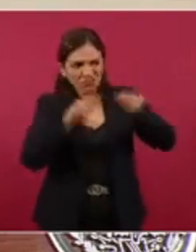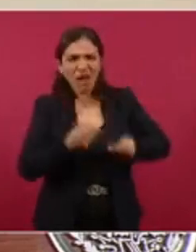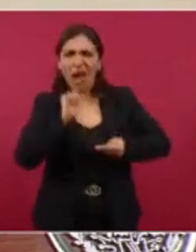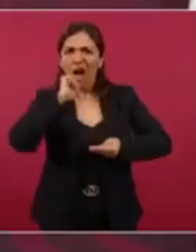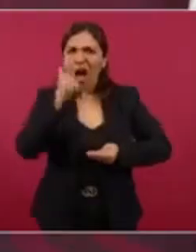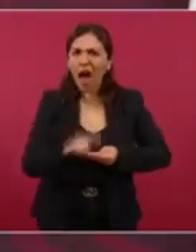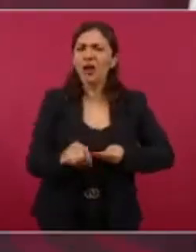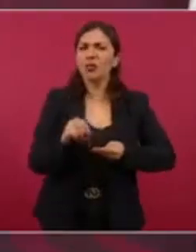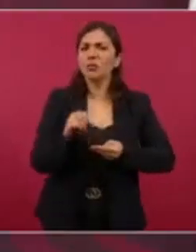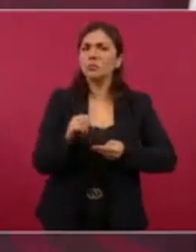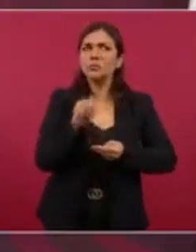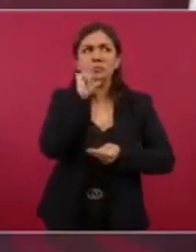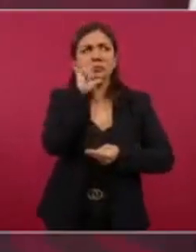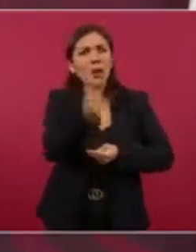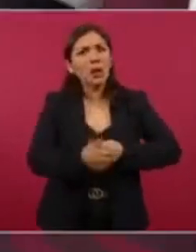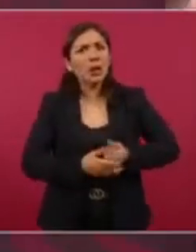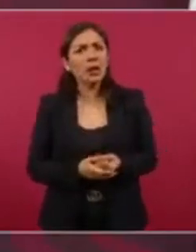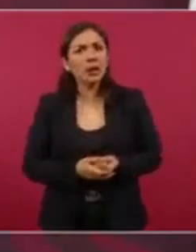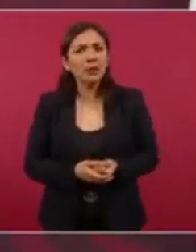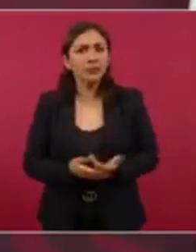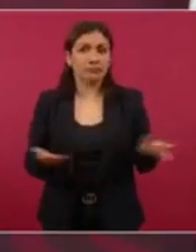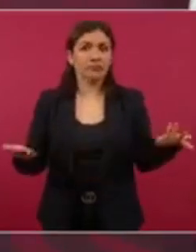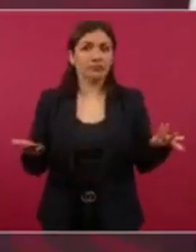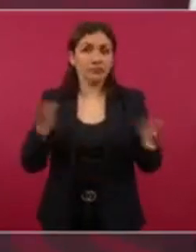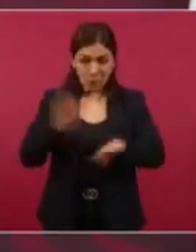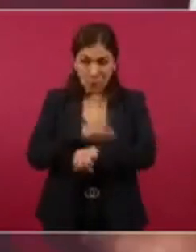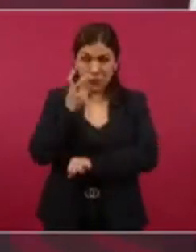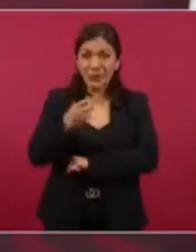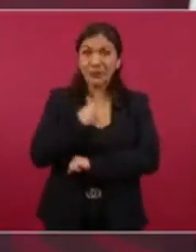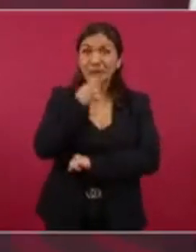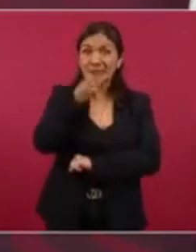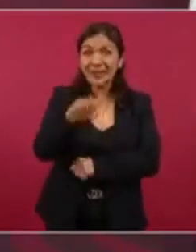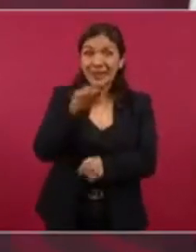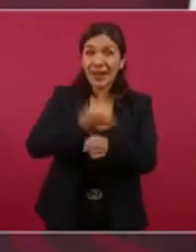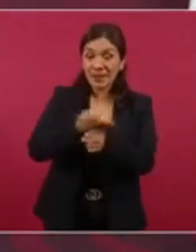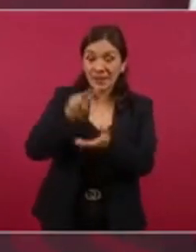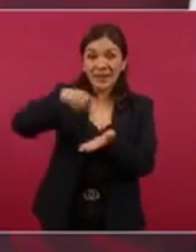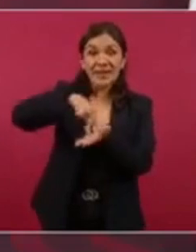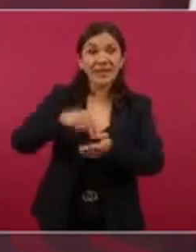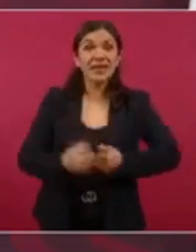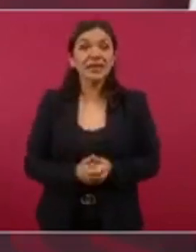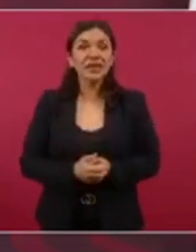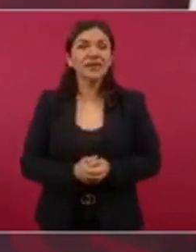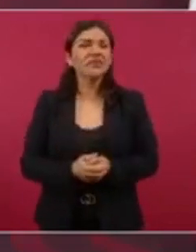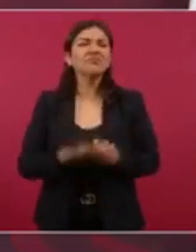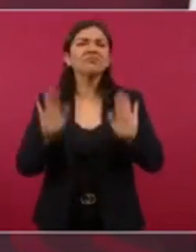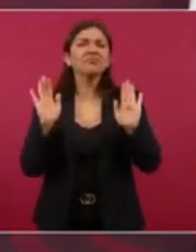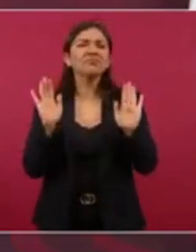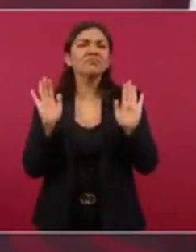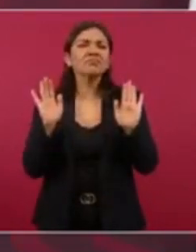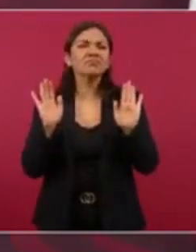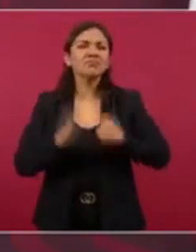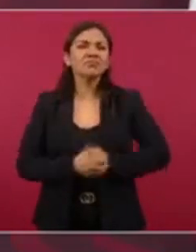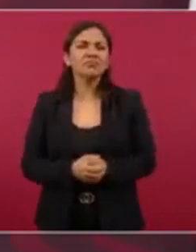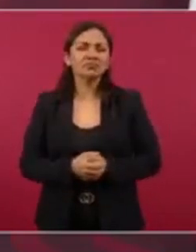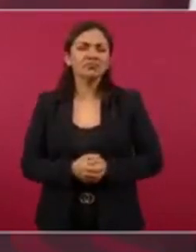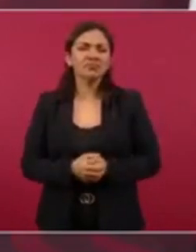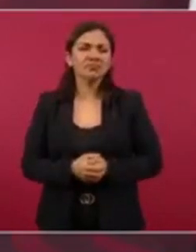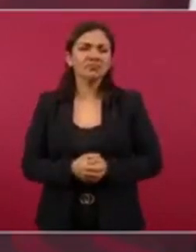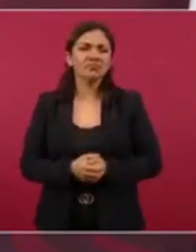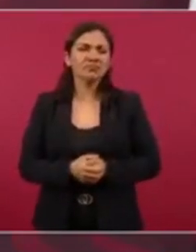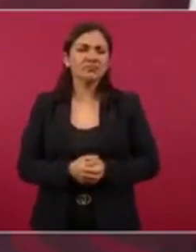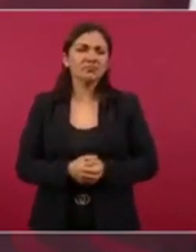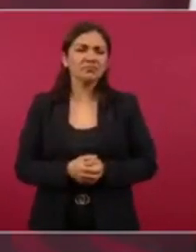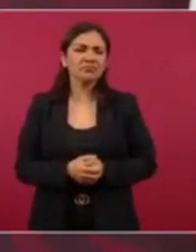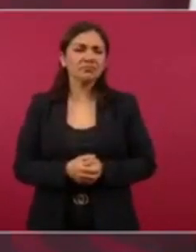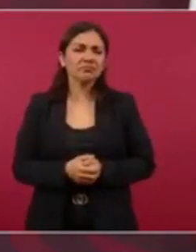¿Debería decir que sea un estado público? Sí, por eso lo estoy diciendo. ¿Pero no lo traió más bien? No, no, no, no, no, nada